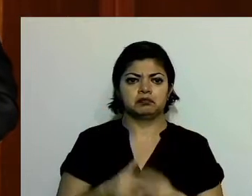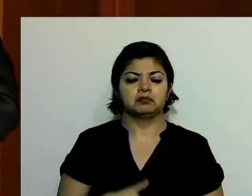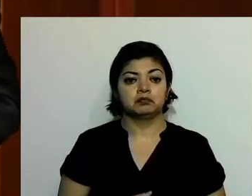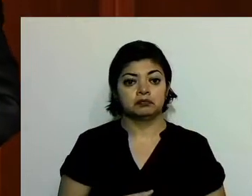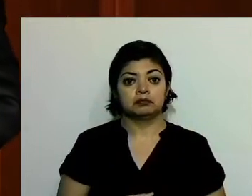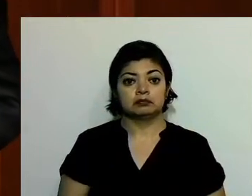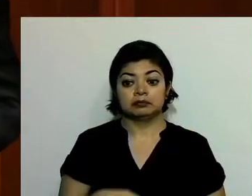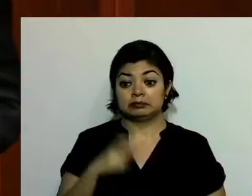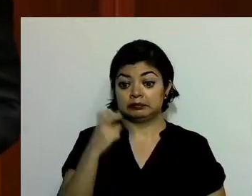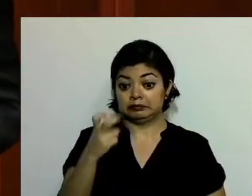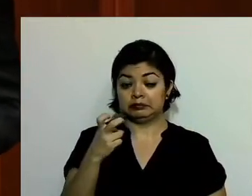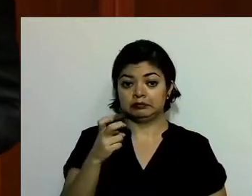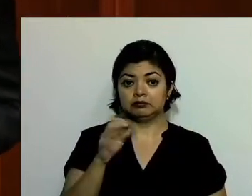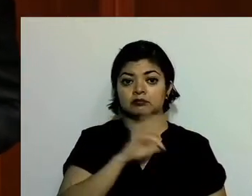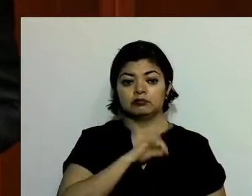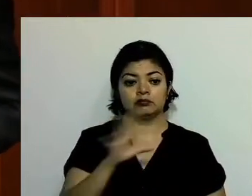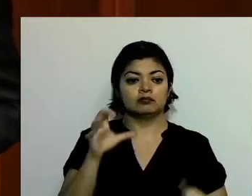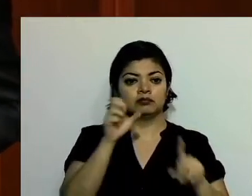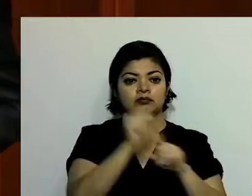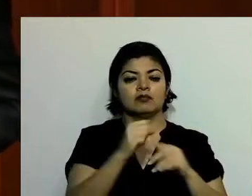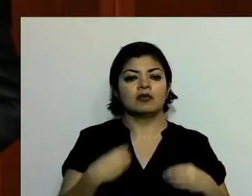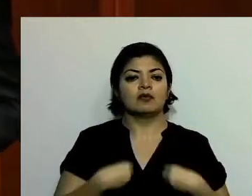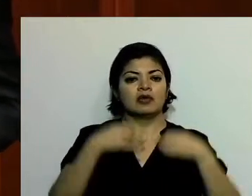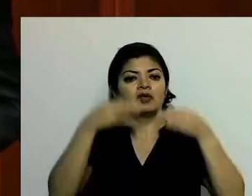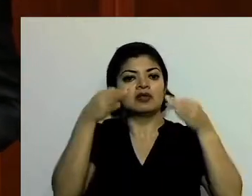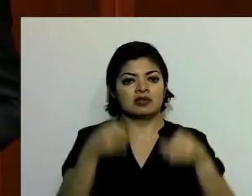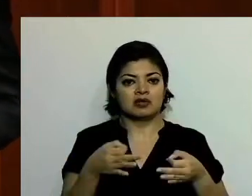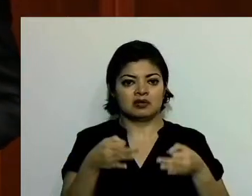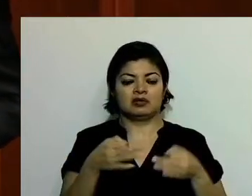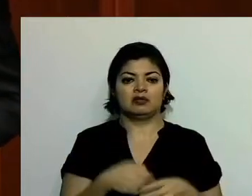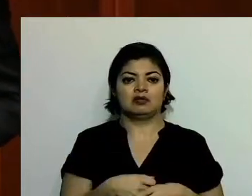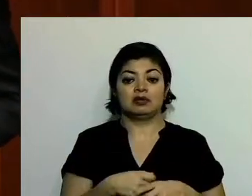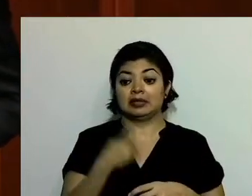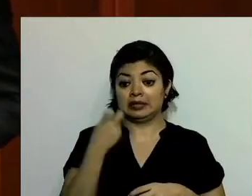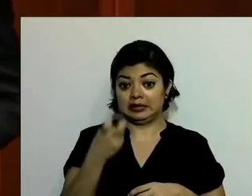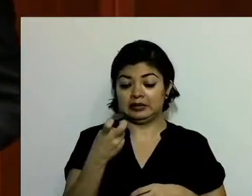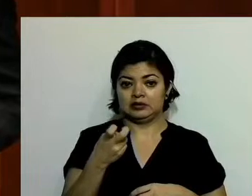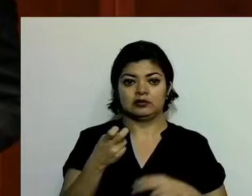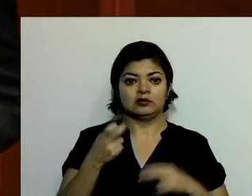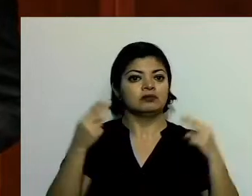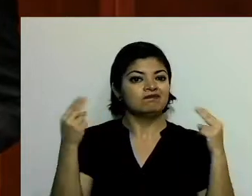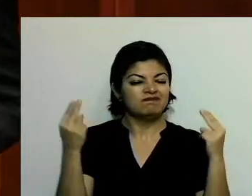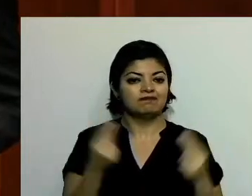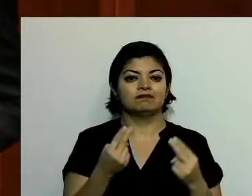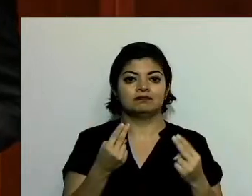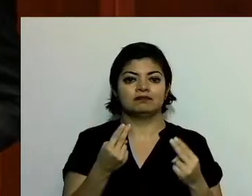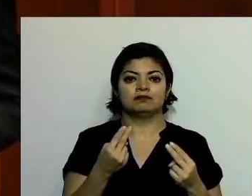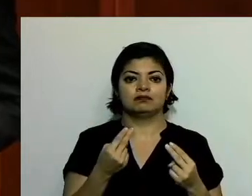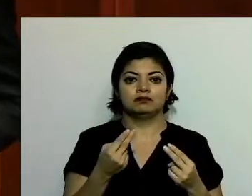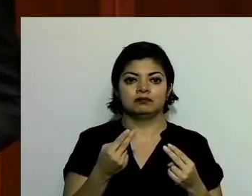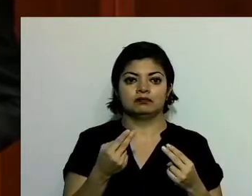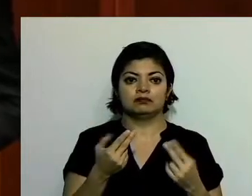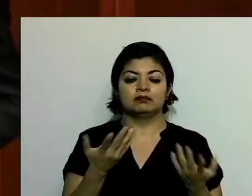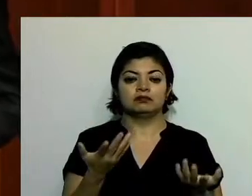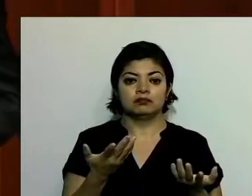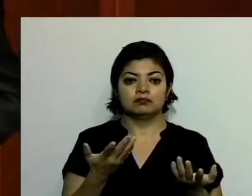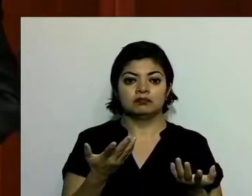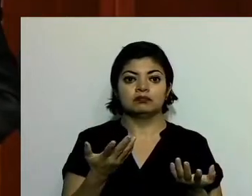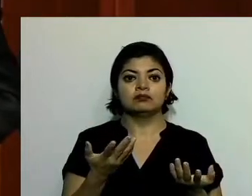alcanzar una vida digna. Y esto pasa necesariamente por